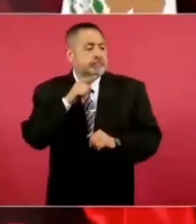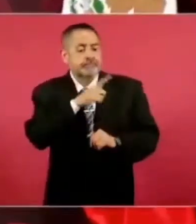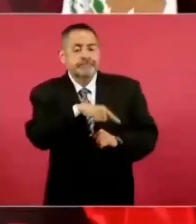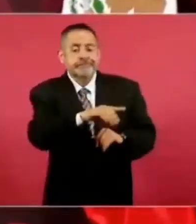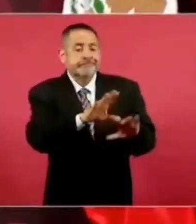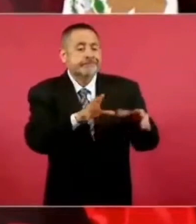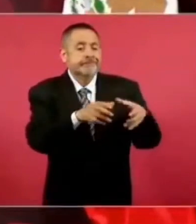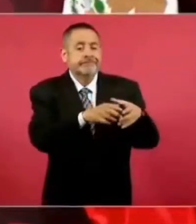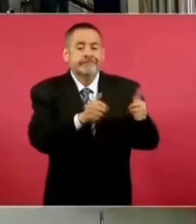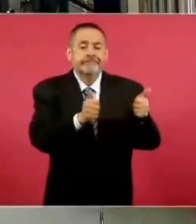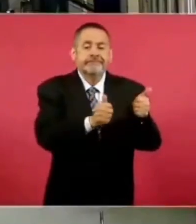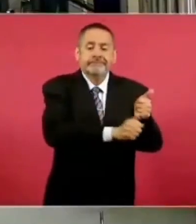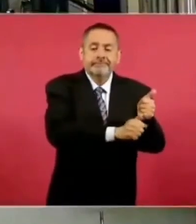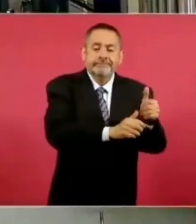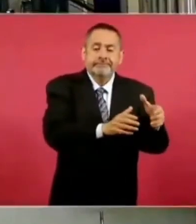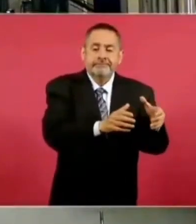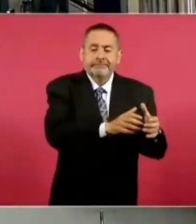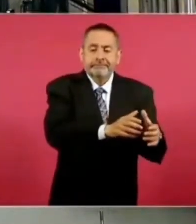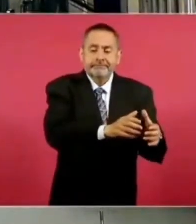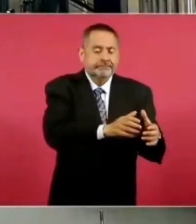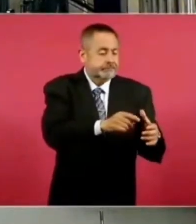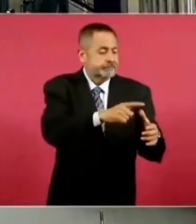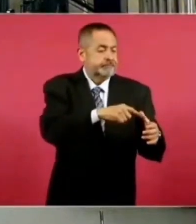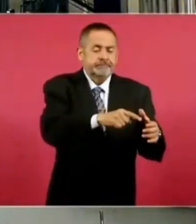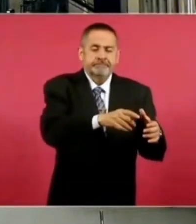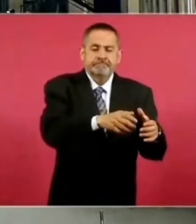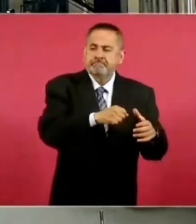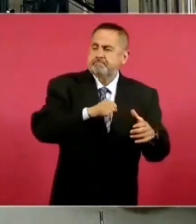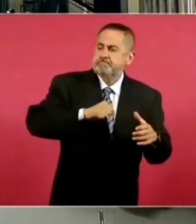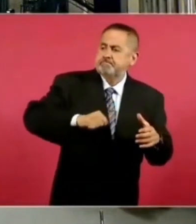un bloque